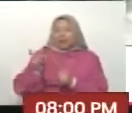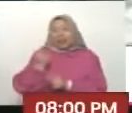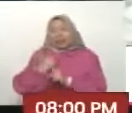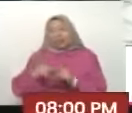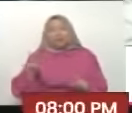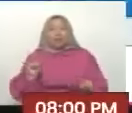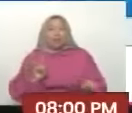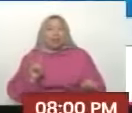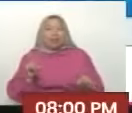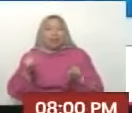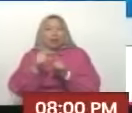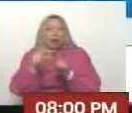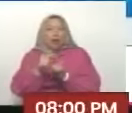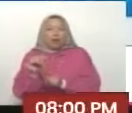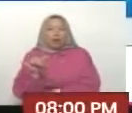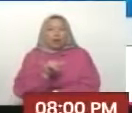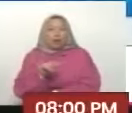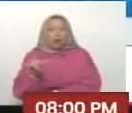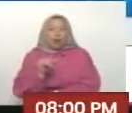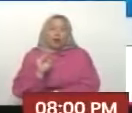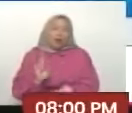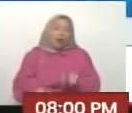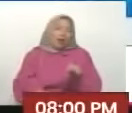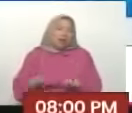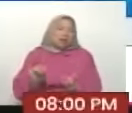Pudiera Pudiera coincidir En algunos casos